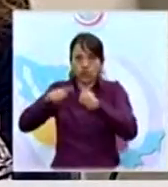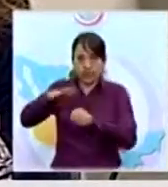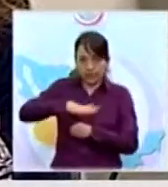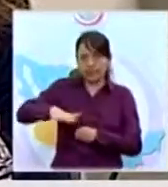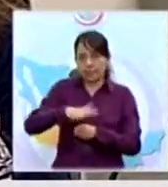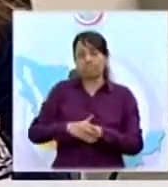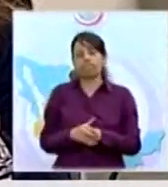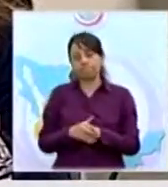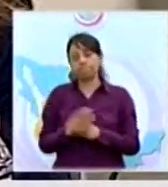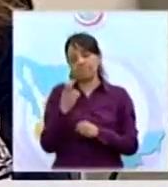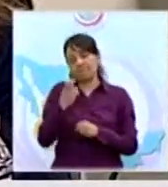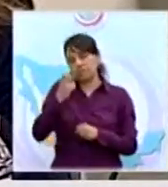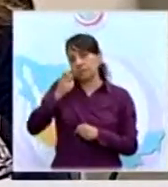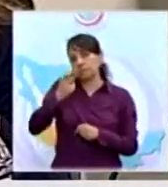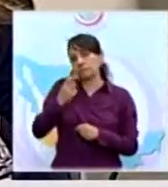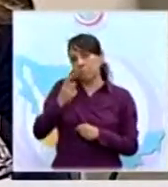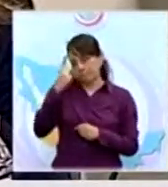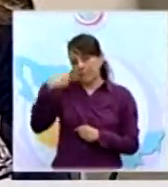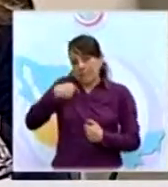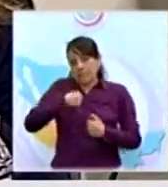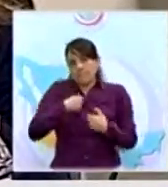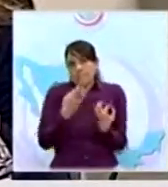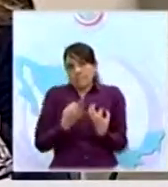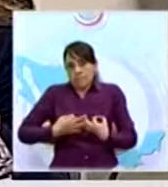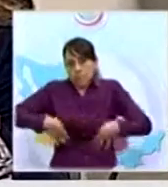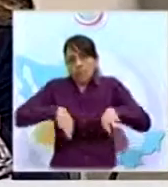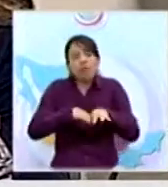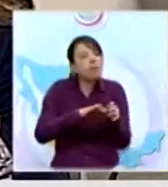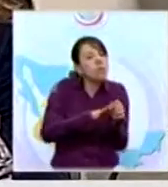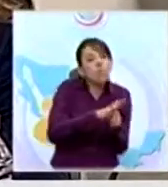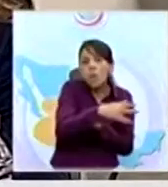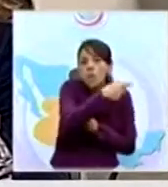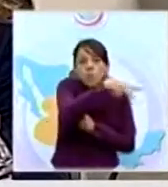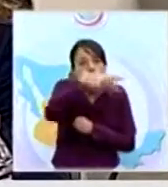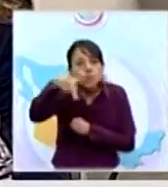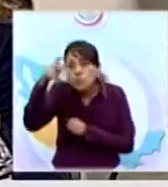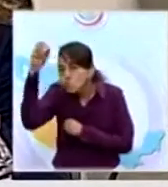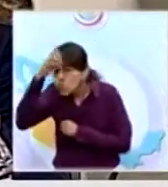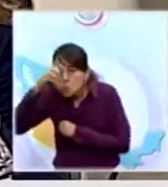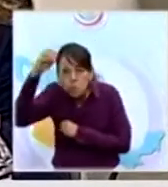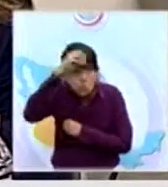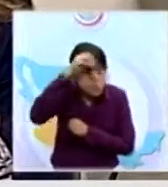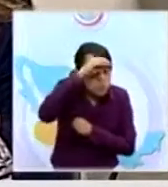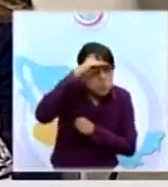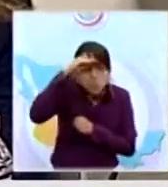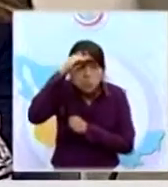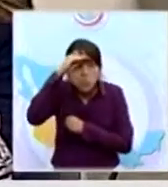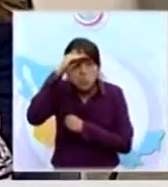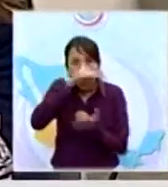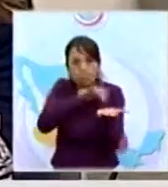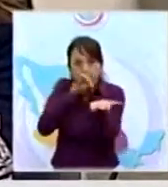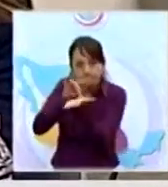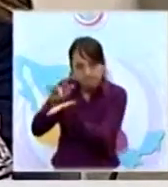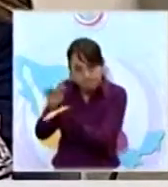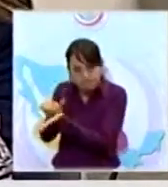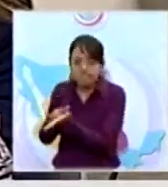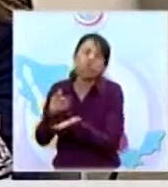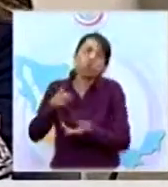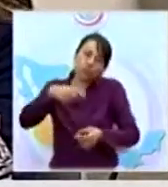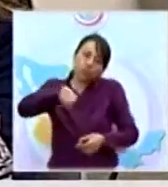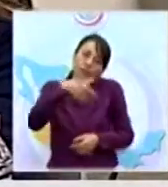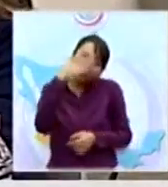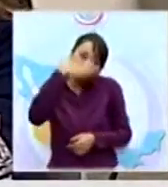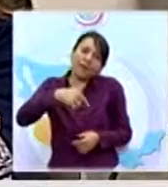su opinión al respecto, ya que, como ustedes saben, el Coneval anteriormente era juez y parte,